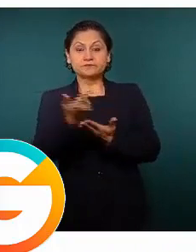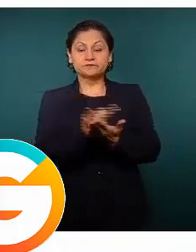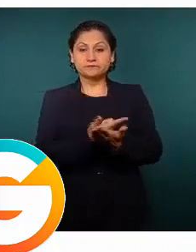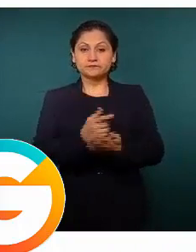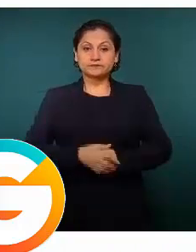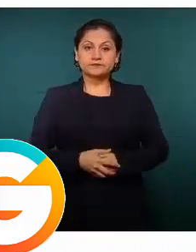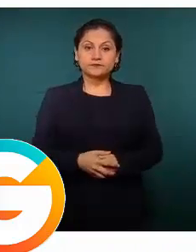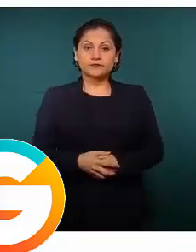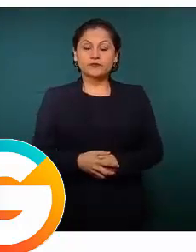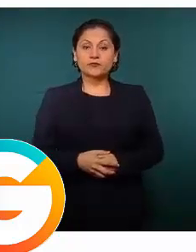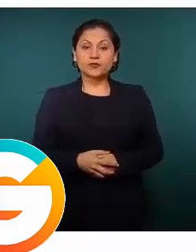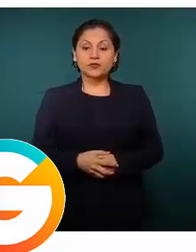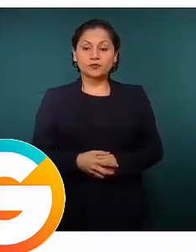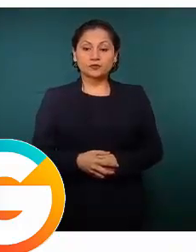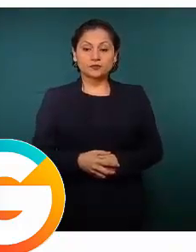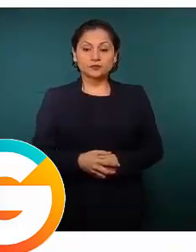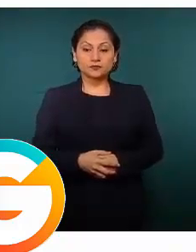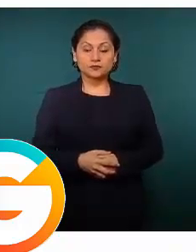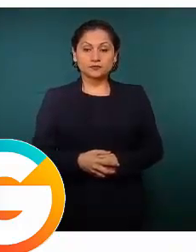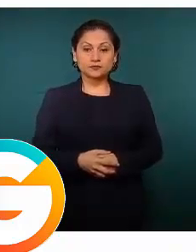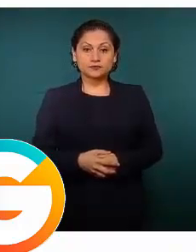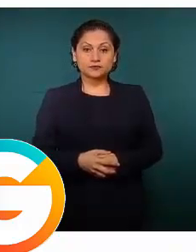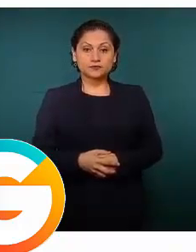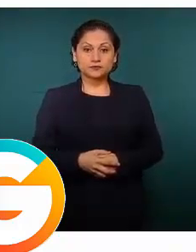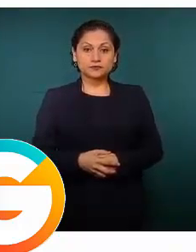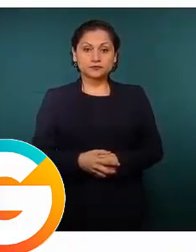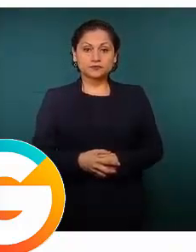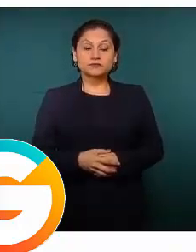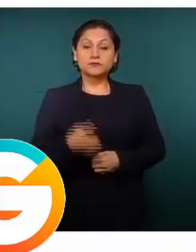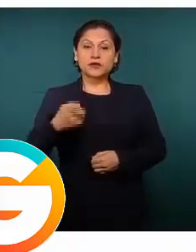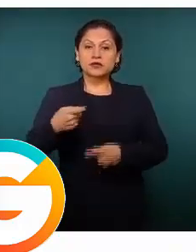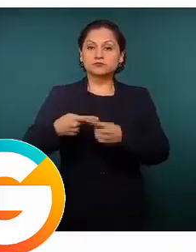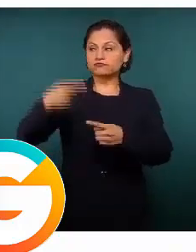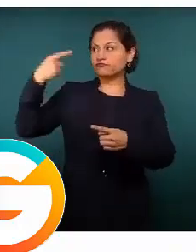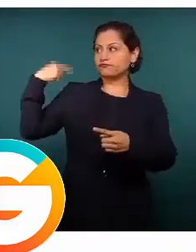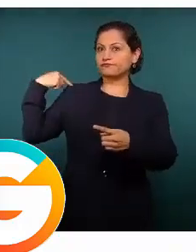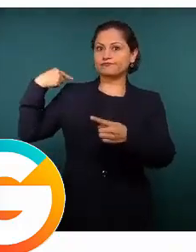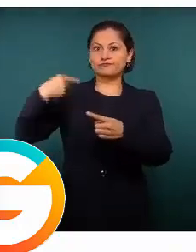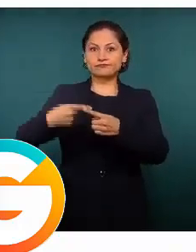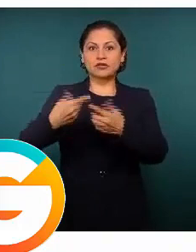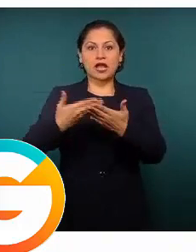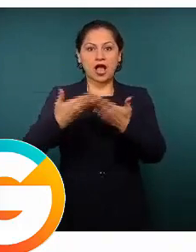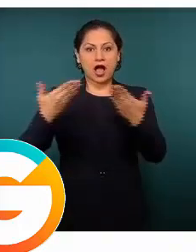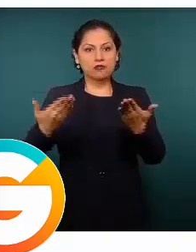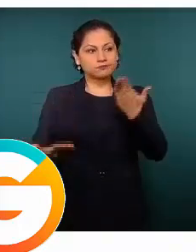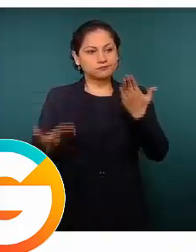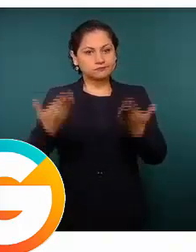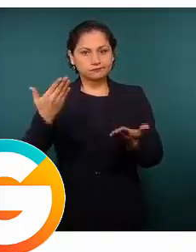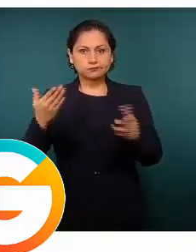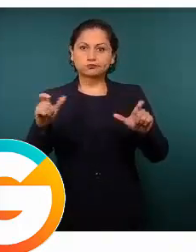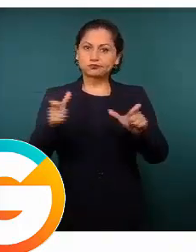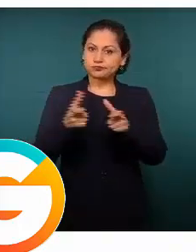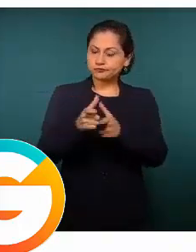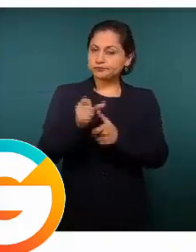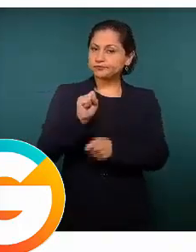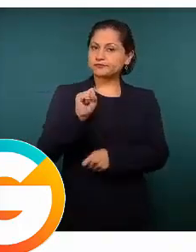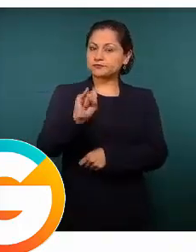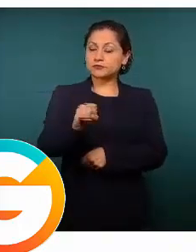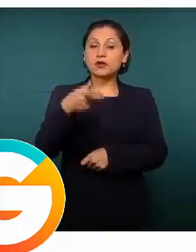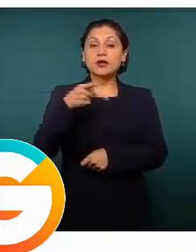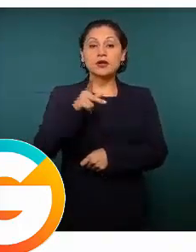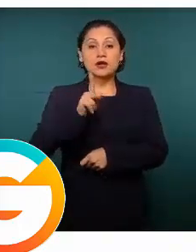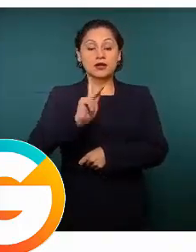que es la tendencia histórica y lo que lleva ahorita, el delito es muy pequeña, pero de todos modos